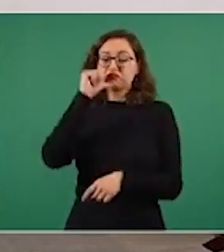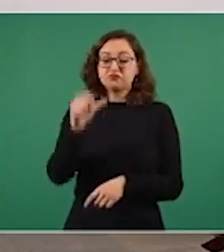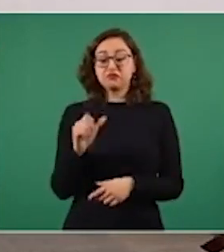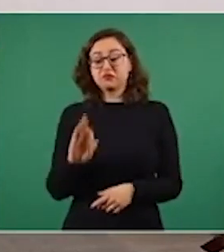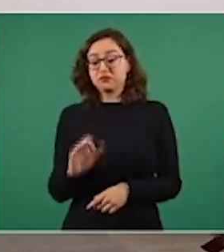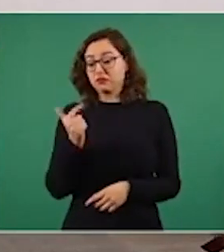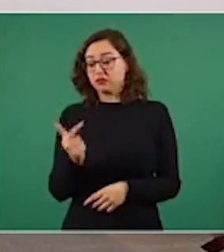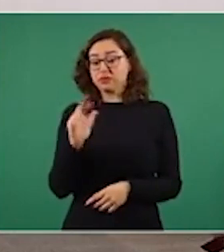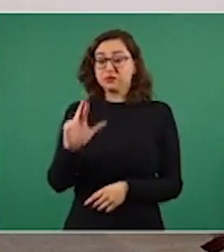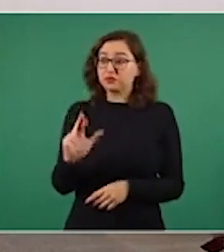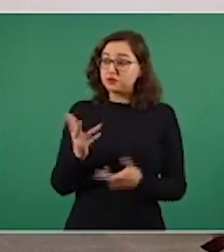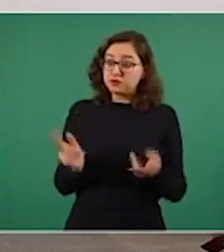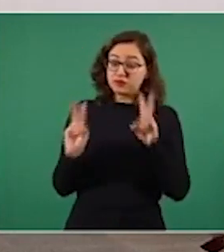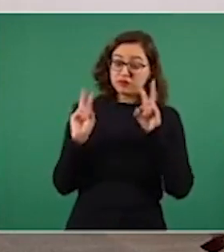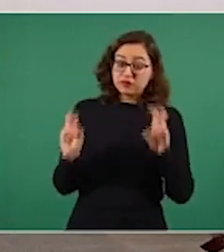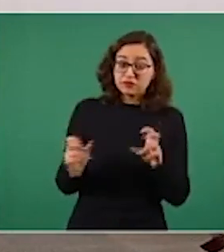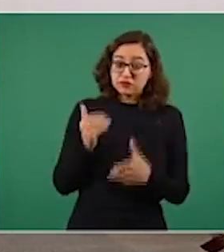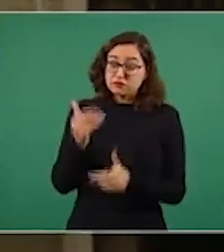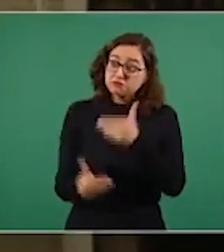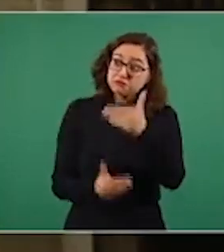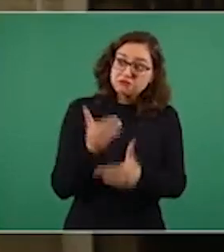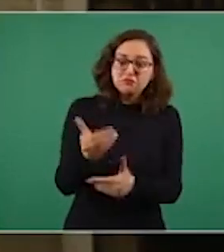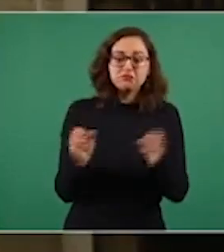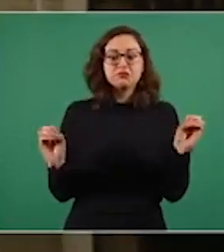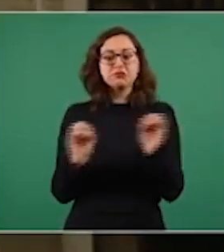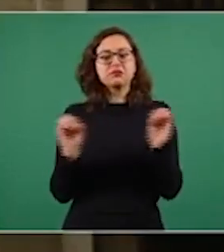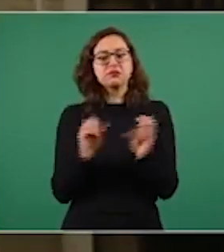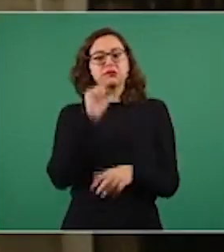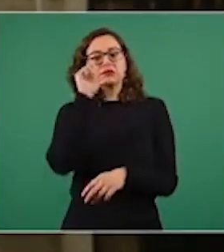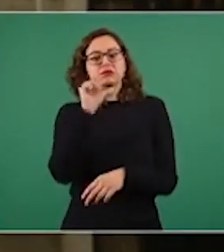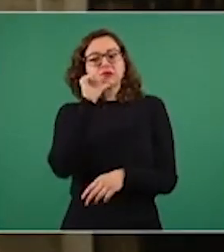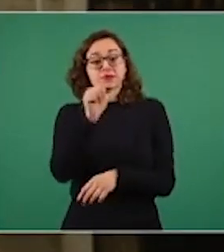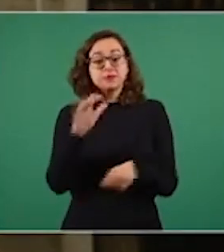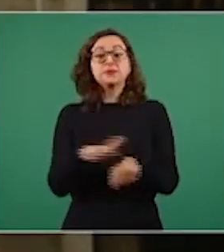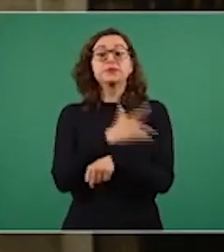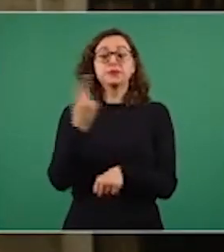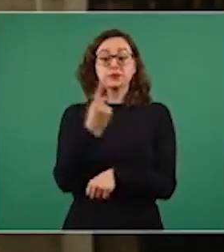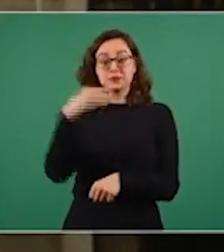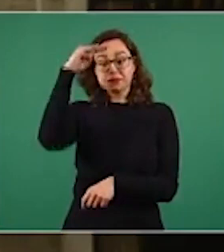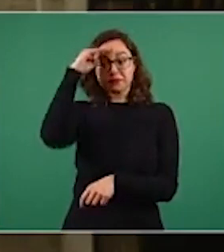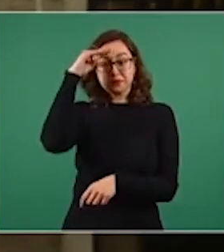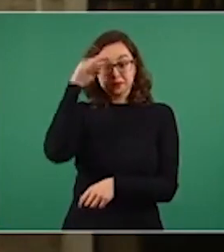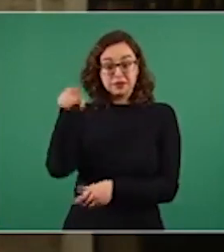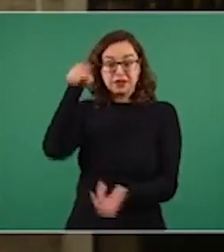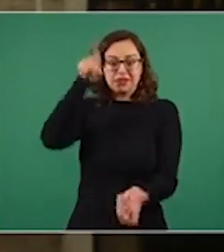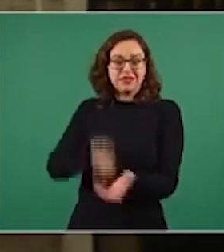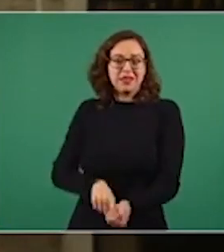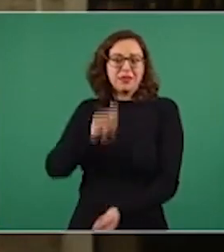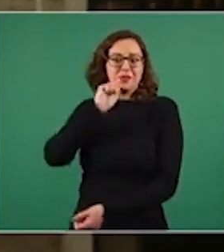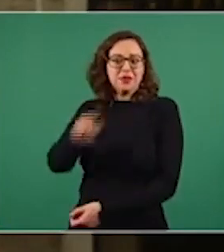de la República tampoco ha avanzado en el tema de pedazos, en parte porque suponemos que los mismos funcionarios que practicaron el espionaje siguen ahí,